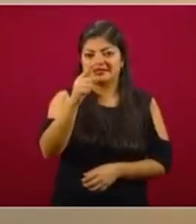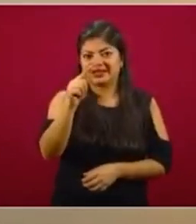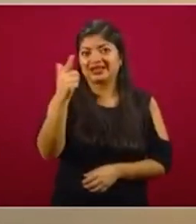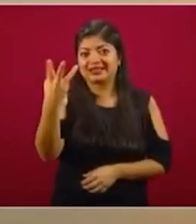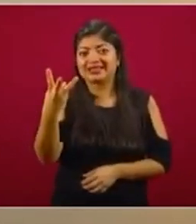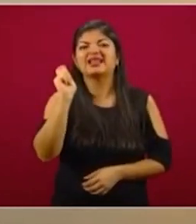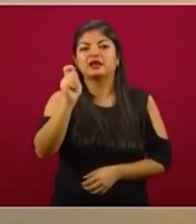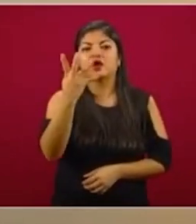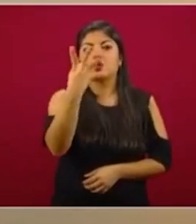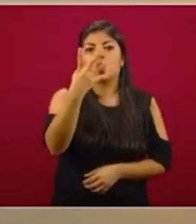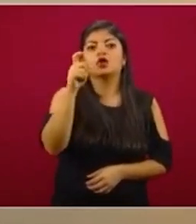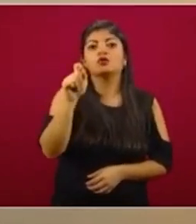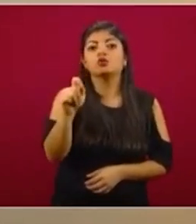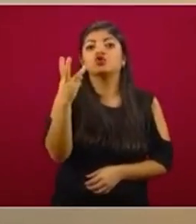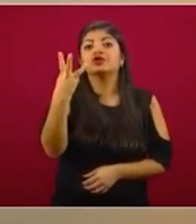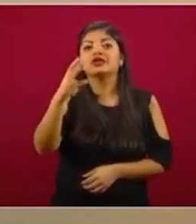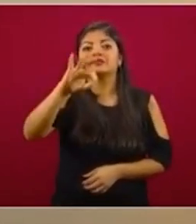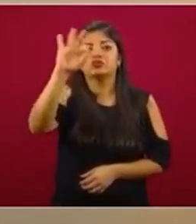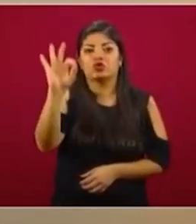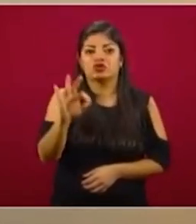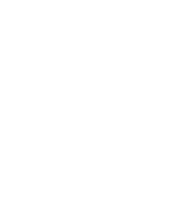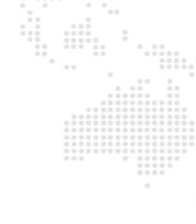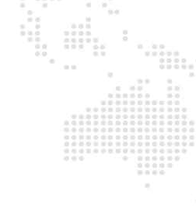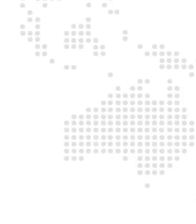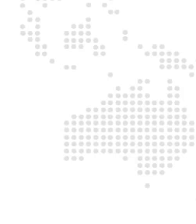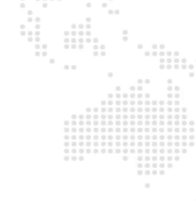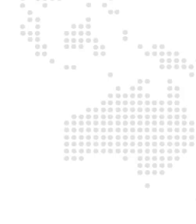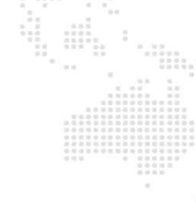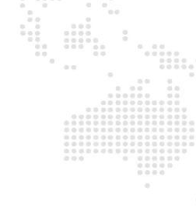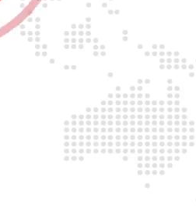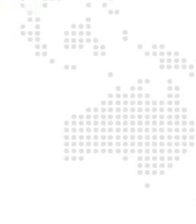4.3 por ciento de lo que teníamos ayer.